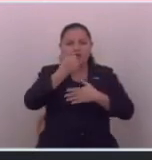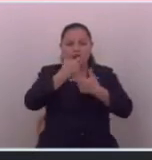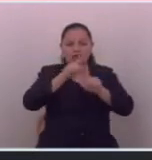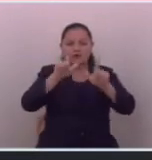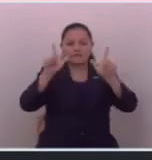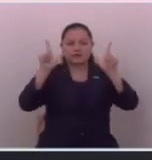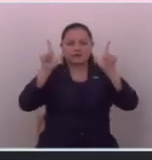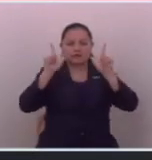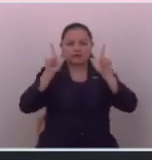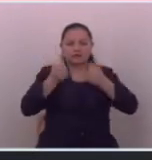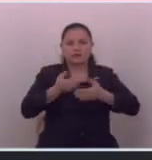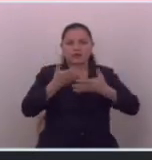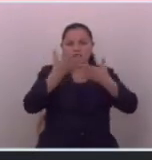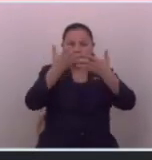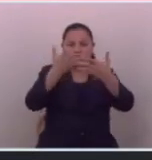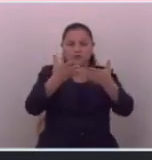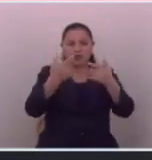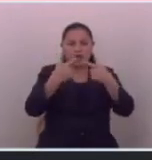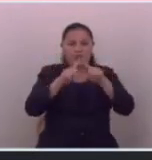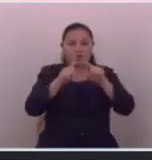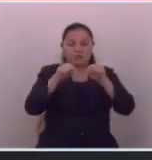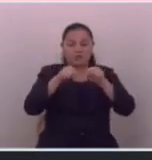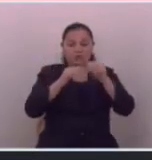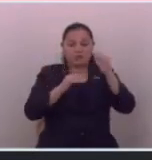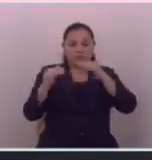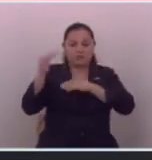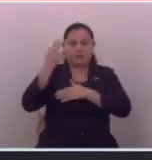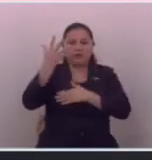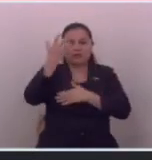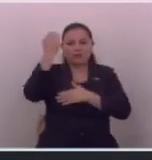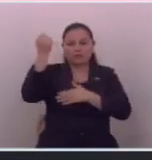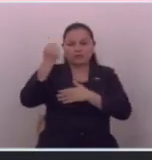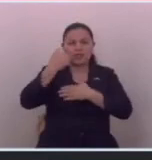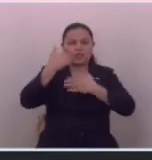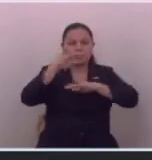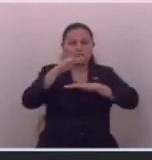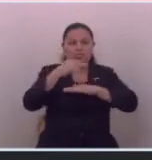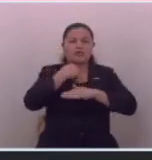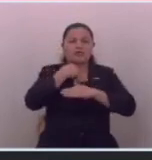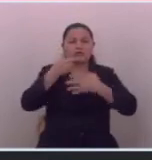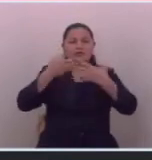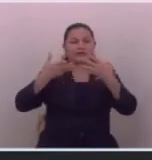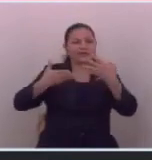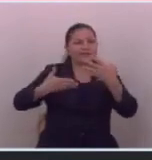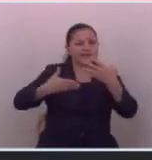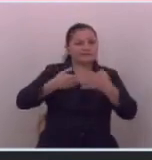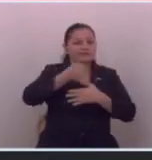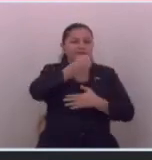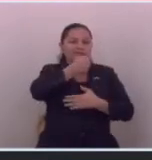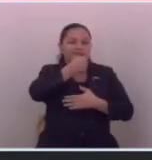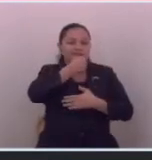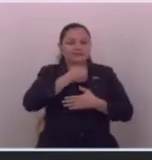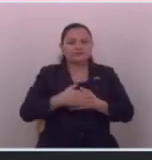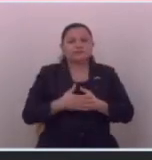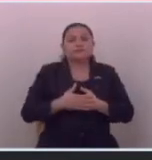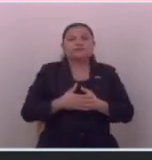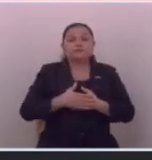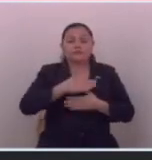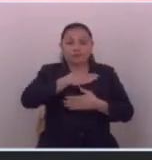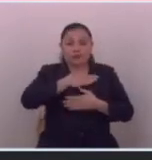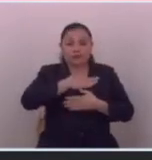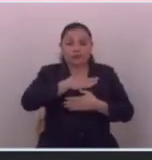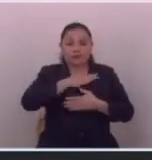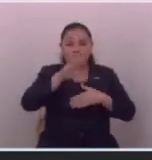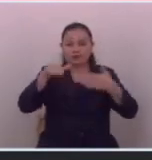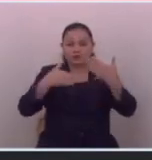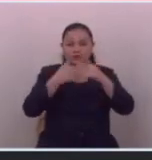libertad de expresión pero que sobre todo limitan el derecho a la información que tenemos